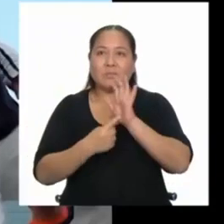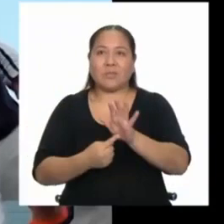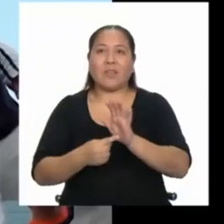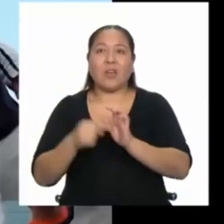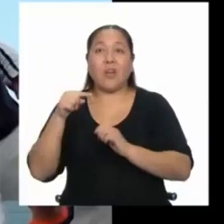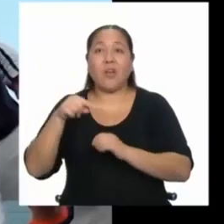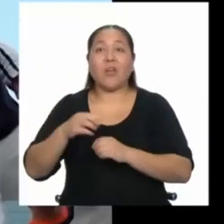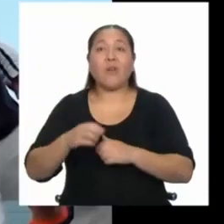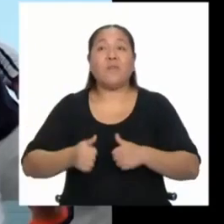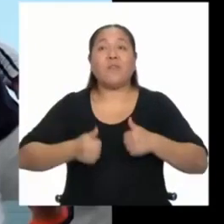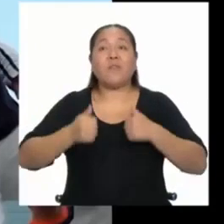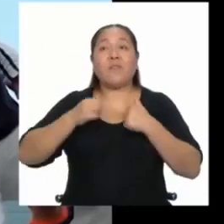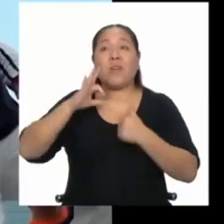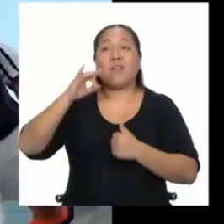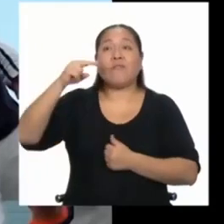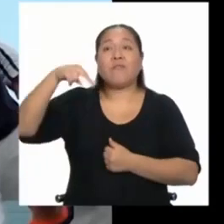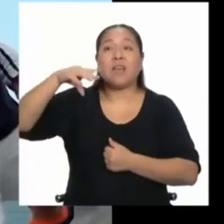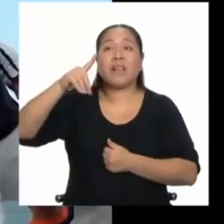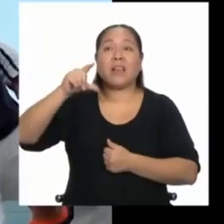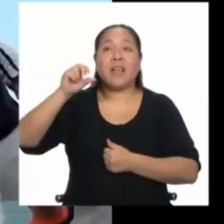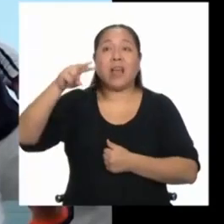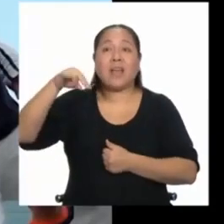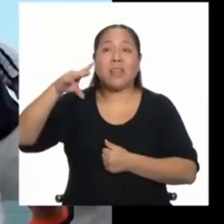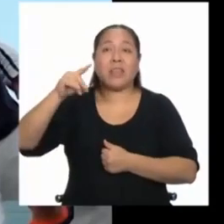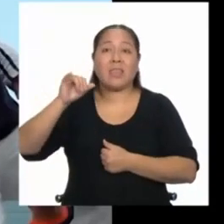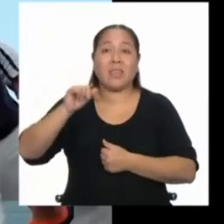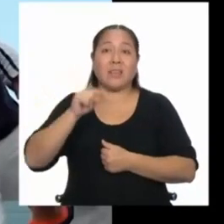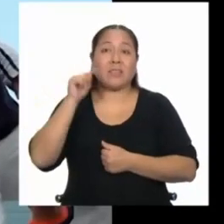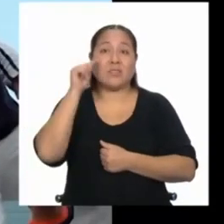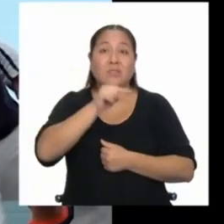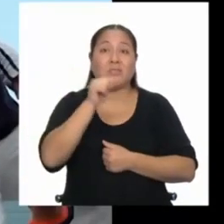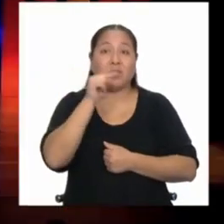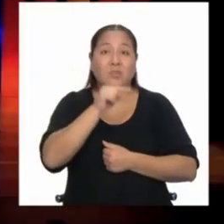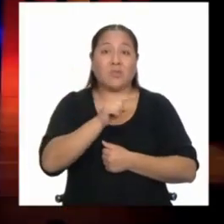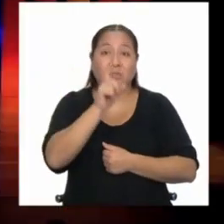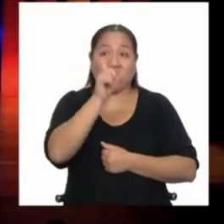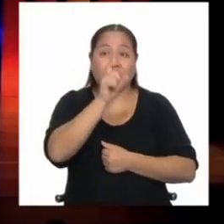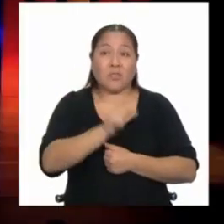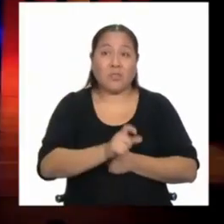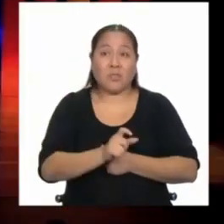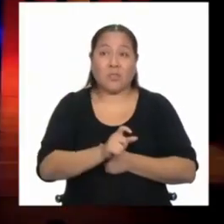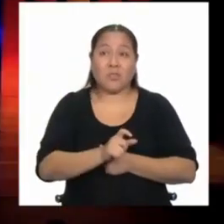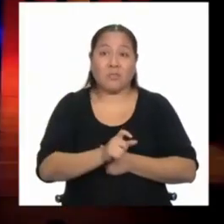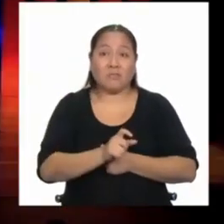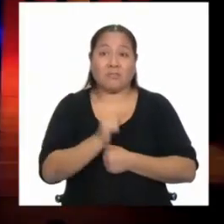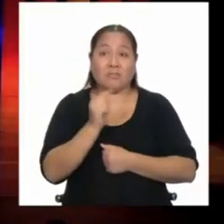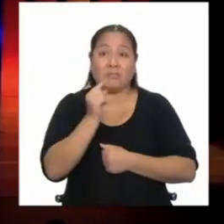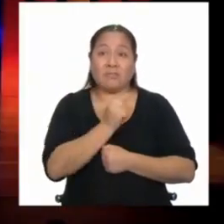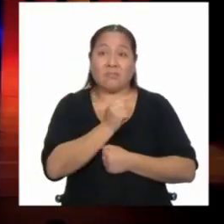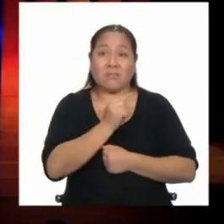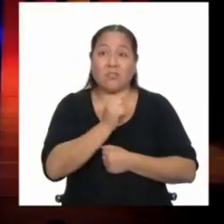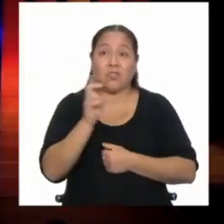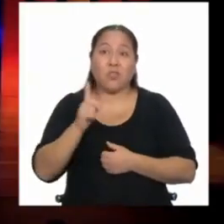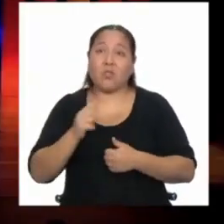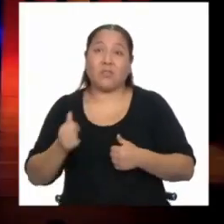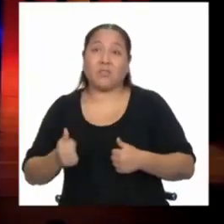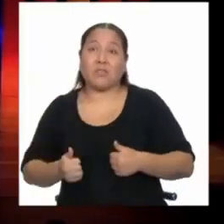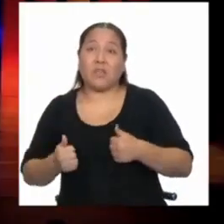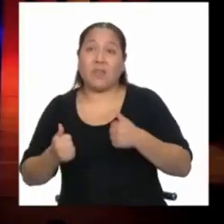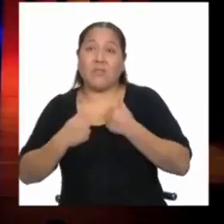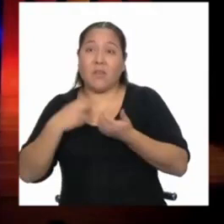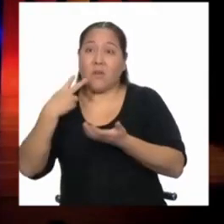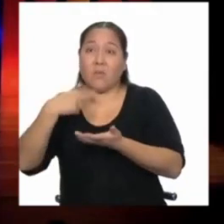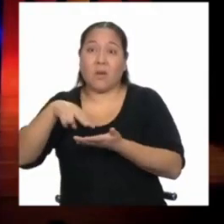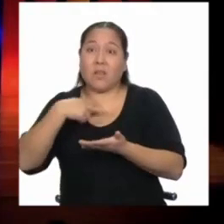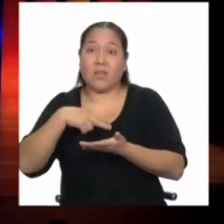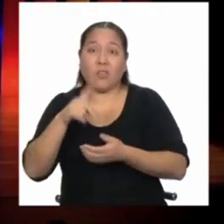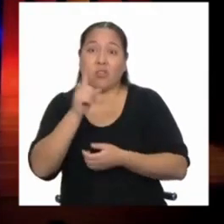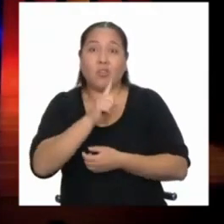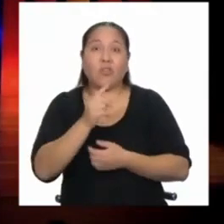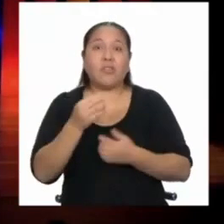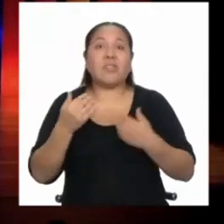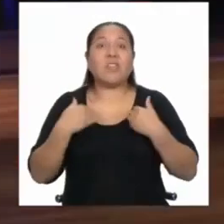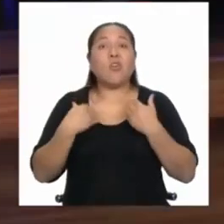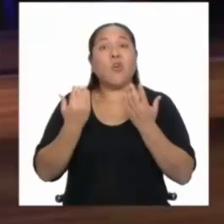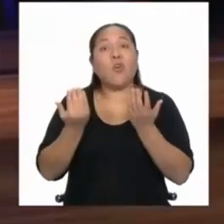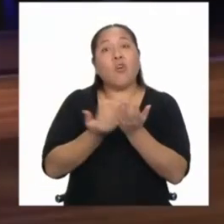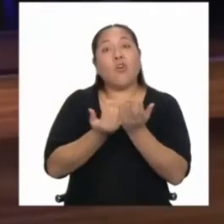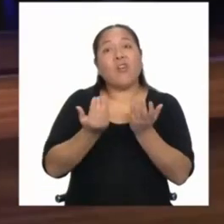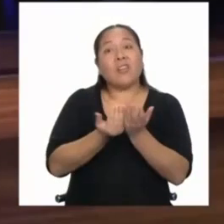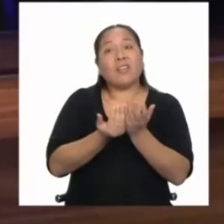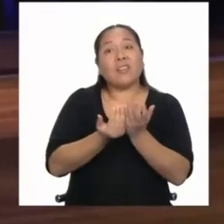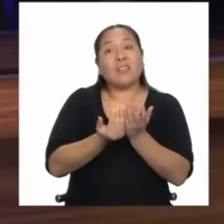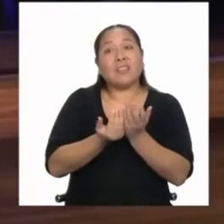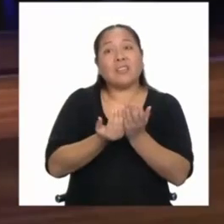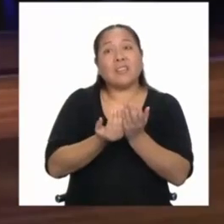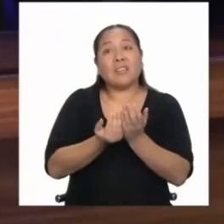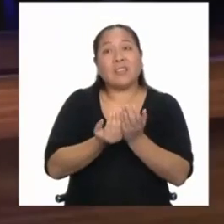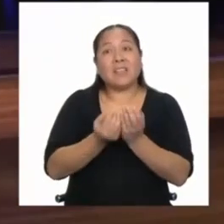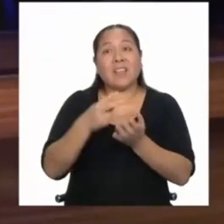Hoy vive en Finlandia. Y es uno de los... No es que vive como bailarín, sino tiene una escuela de danza.